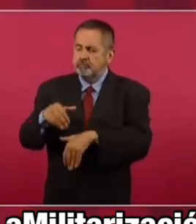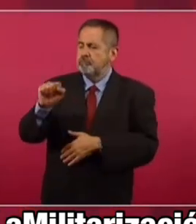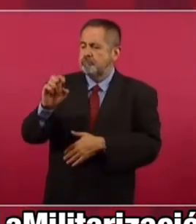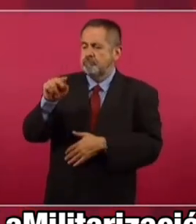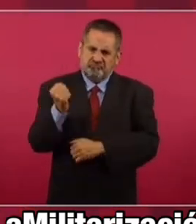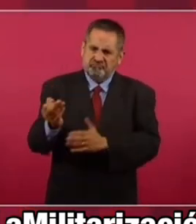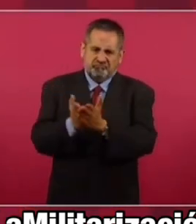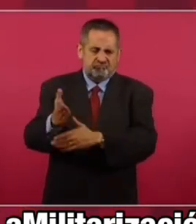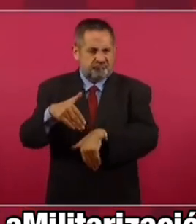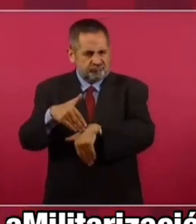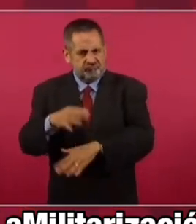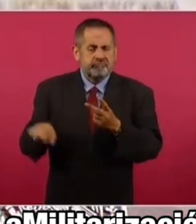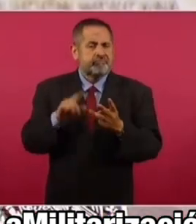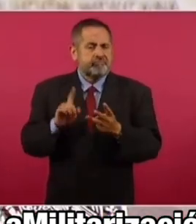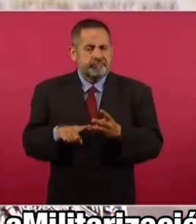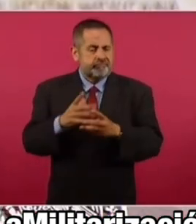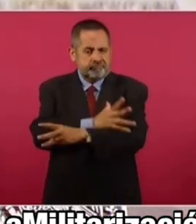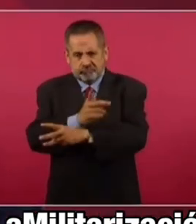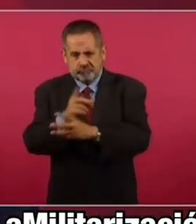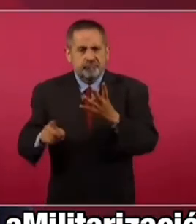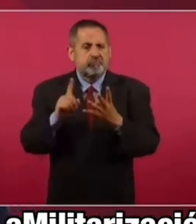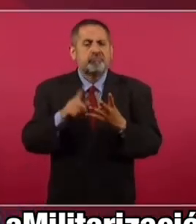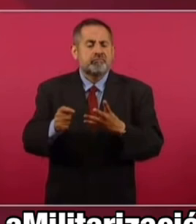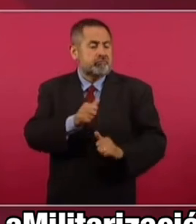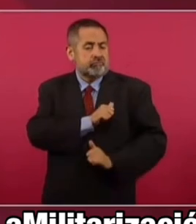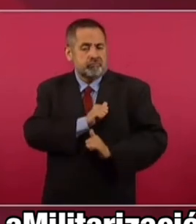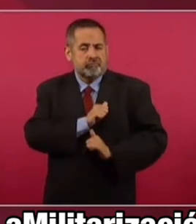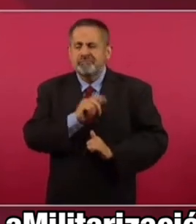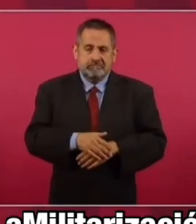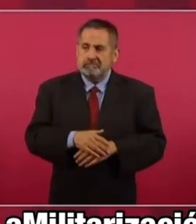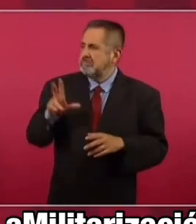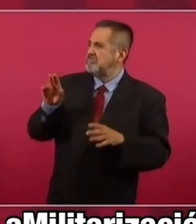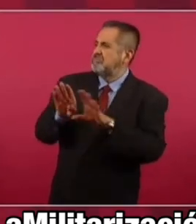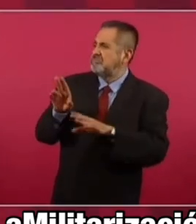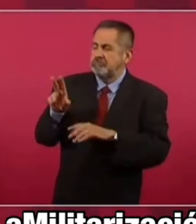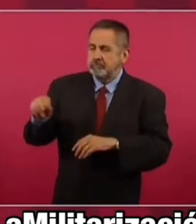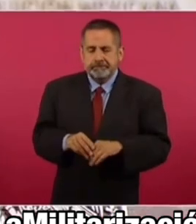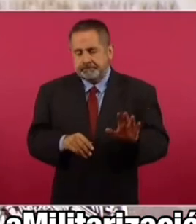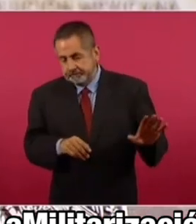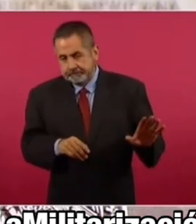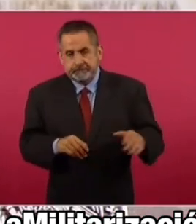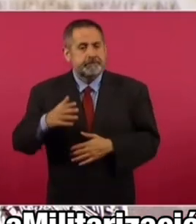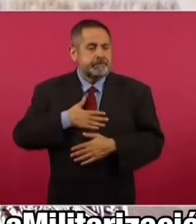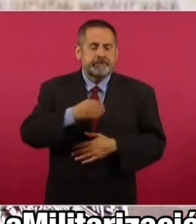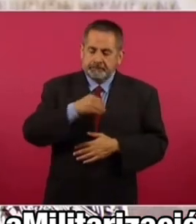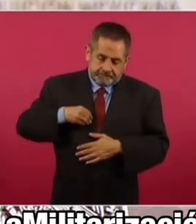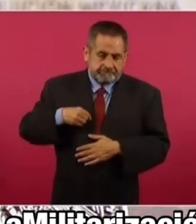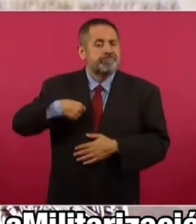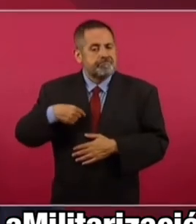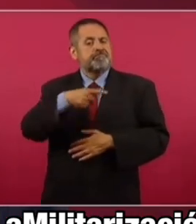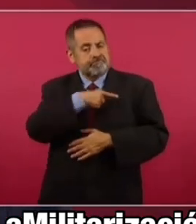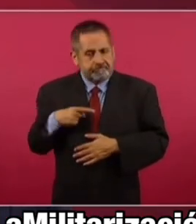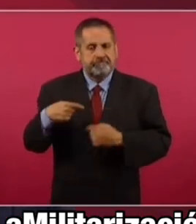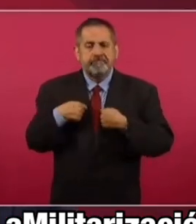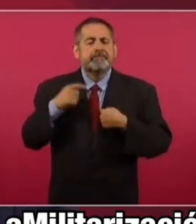disciplina, profesionalismo, por honestidad y porque el soldado es pueblo uniformado. Pero yo tengo la obligación, el deber